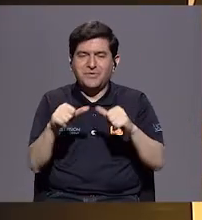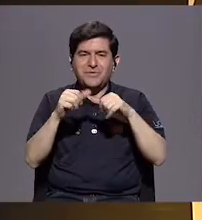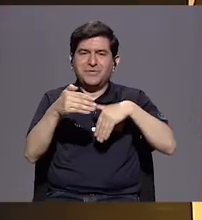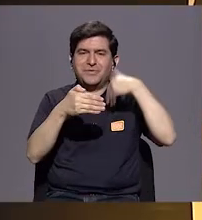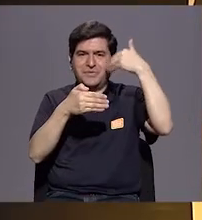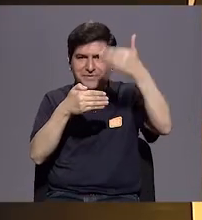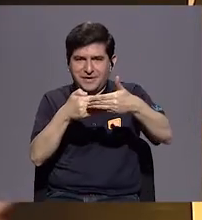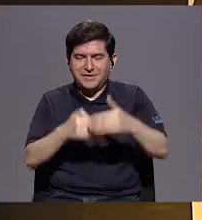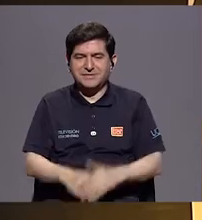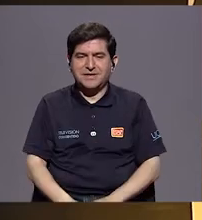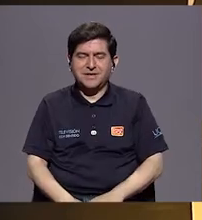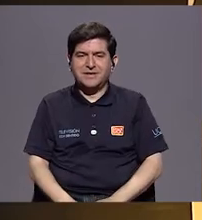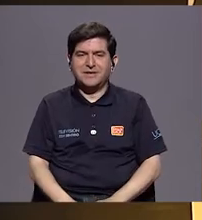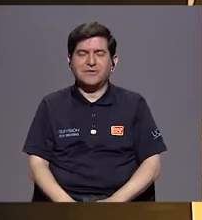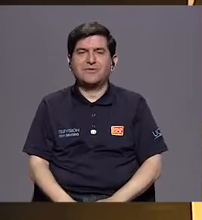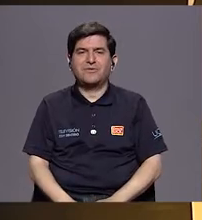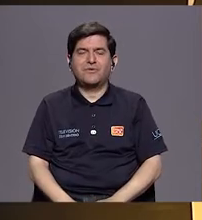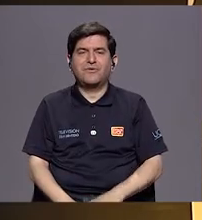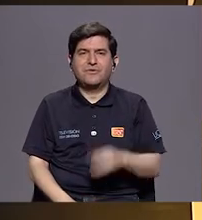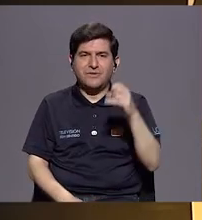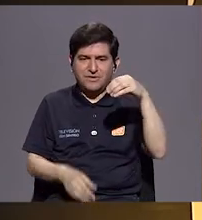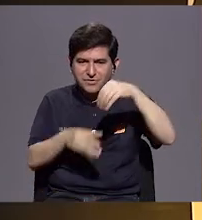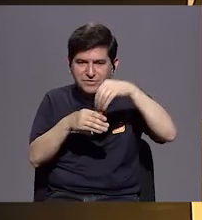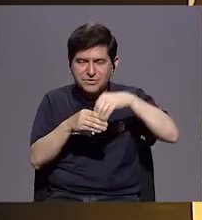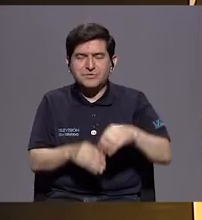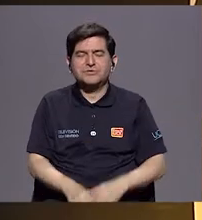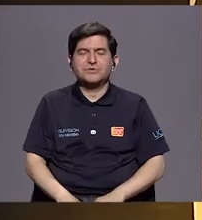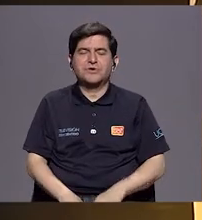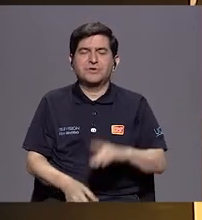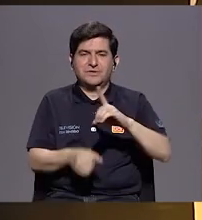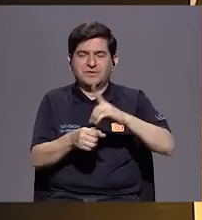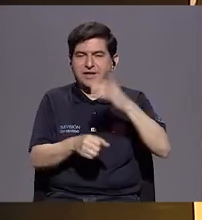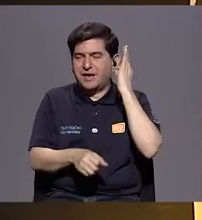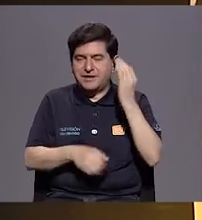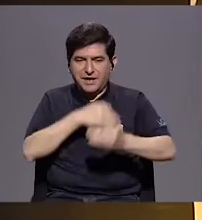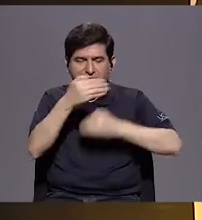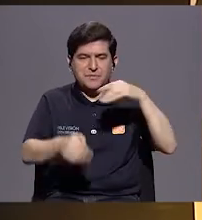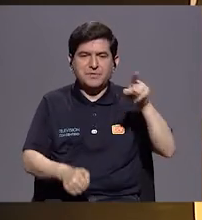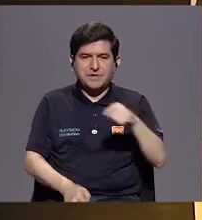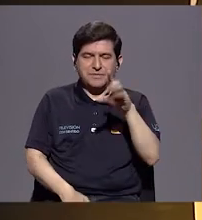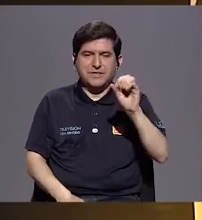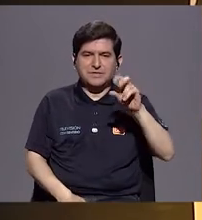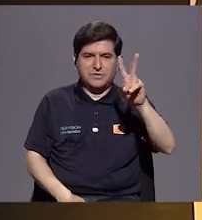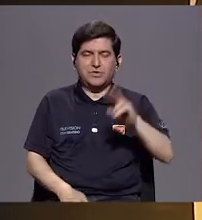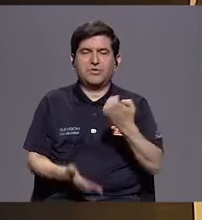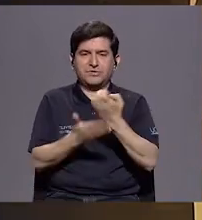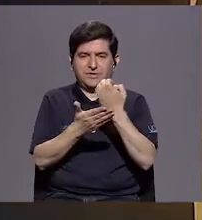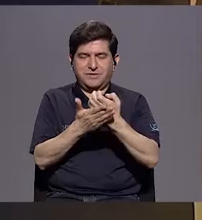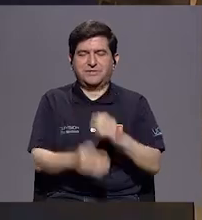volvemos con el aporte legislativo de la señora diputada al proceso de descarbonización de la economía.